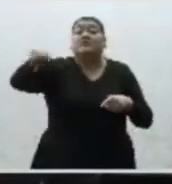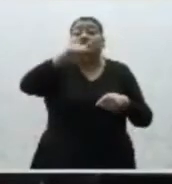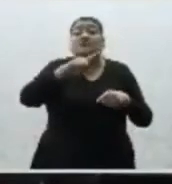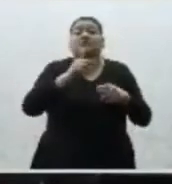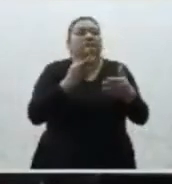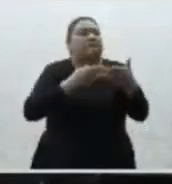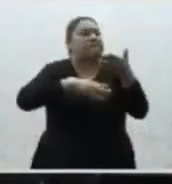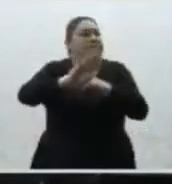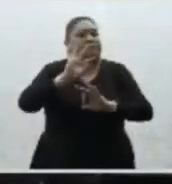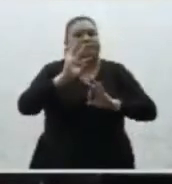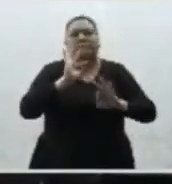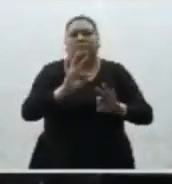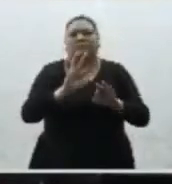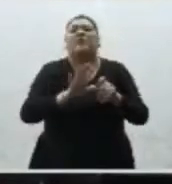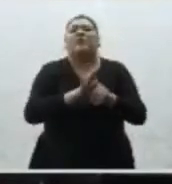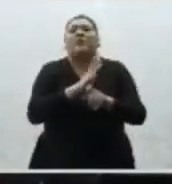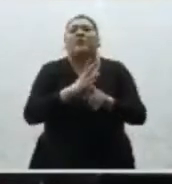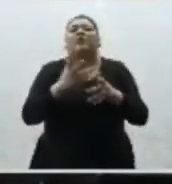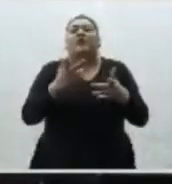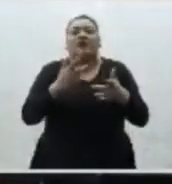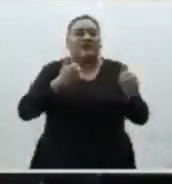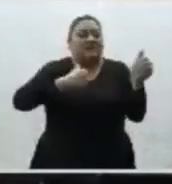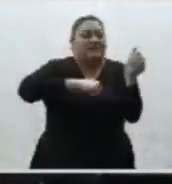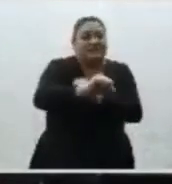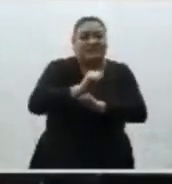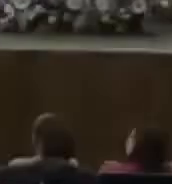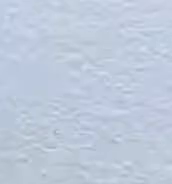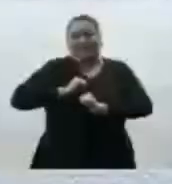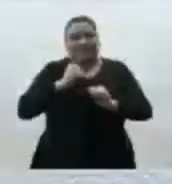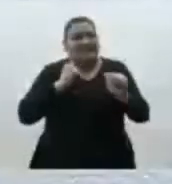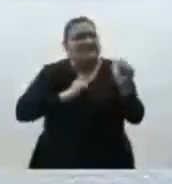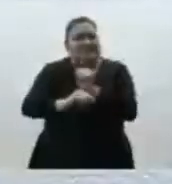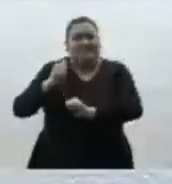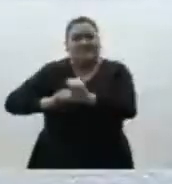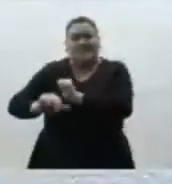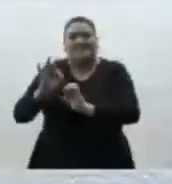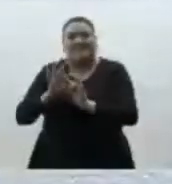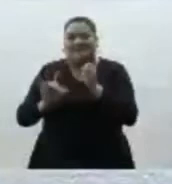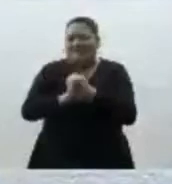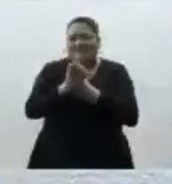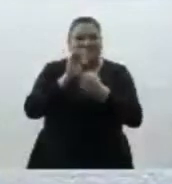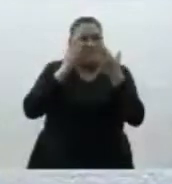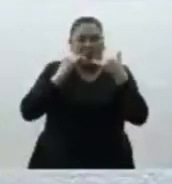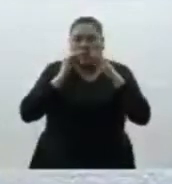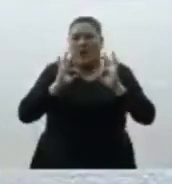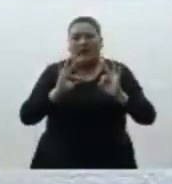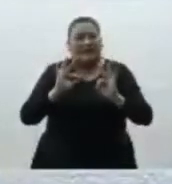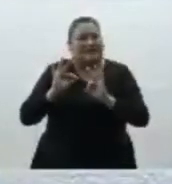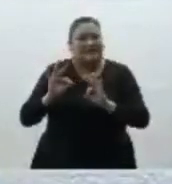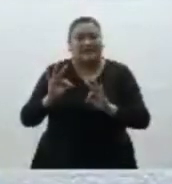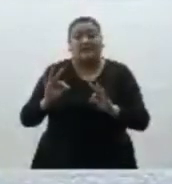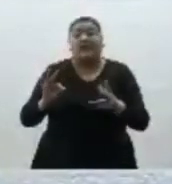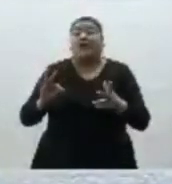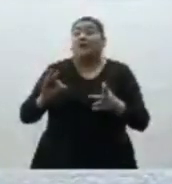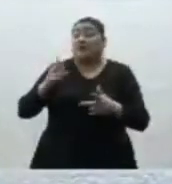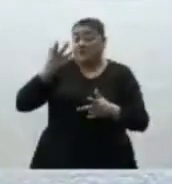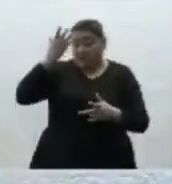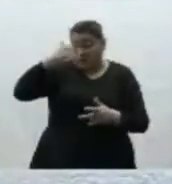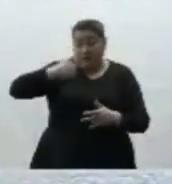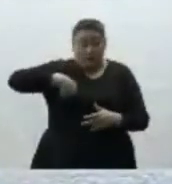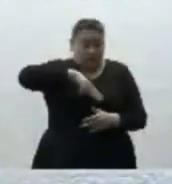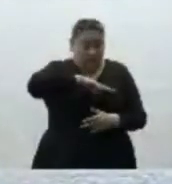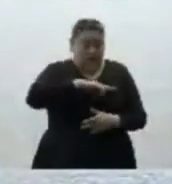exitoso. Hoy, además, mediante estos ejercicios de reflexión, a todos los que intervenimos como